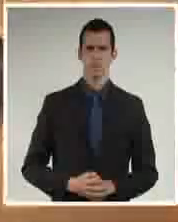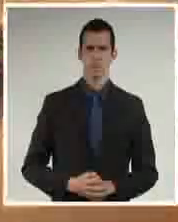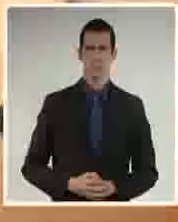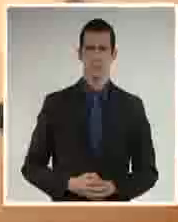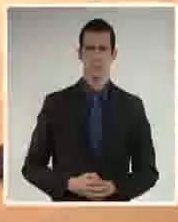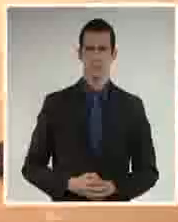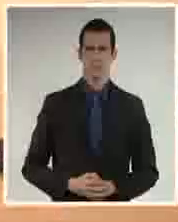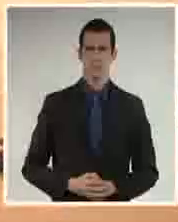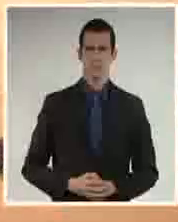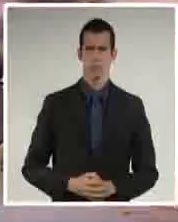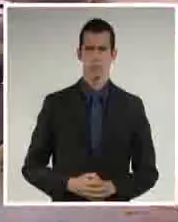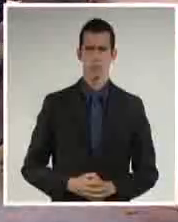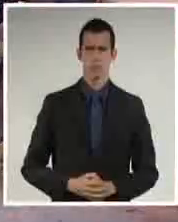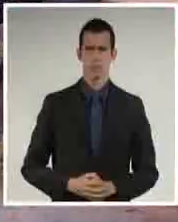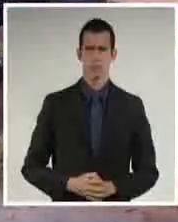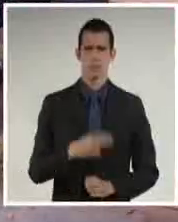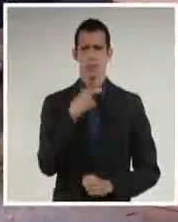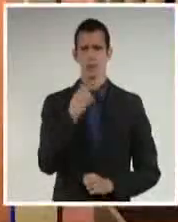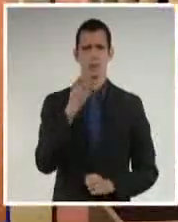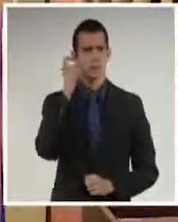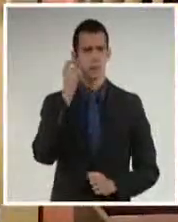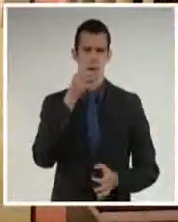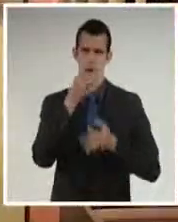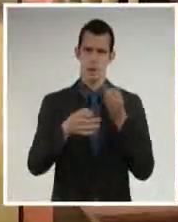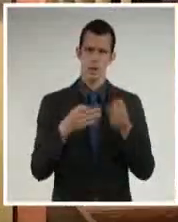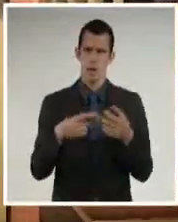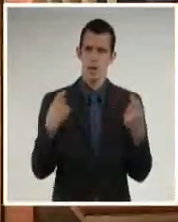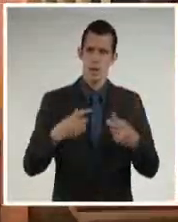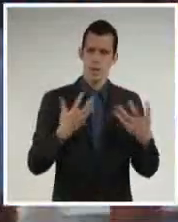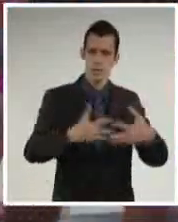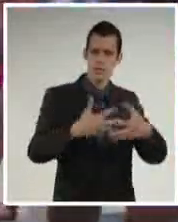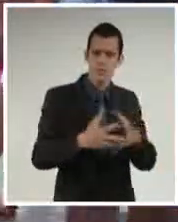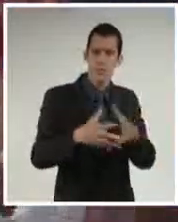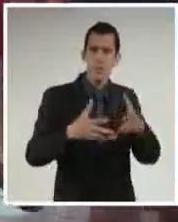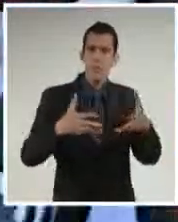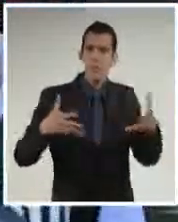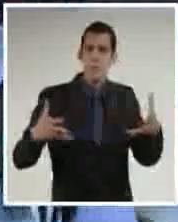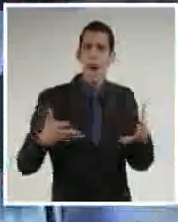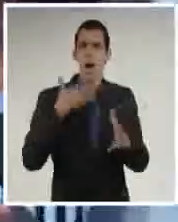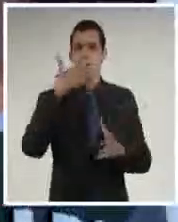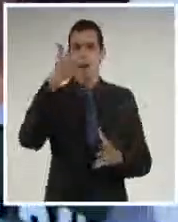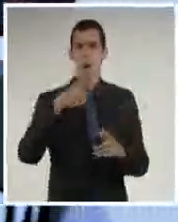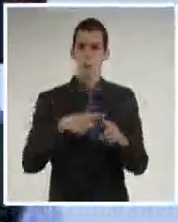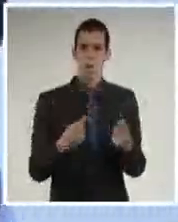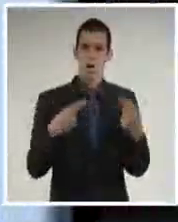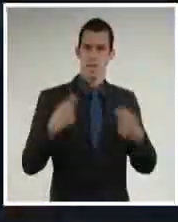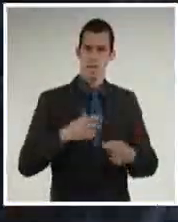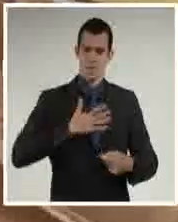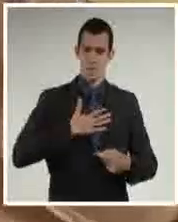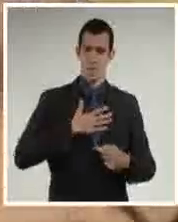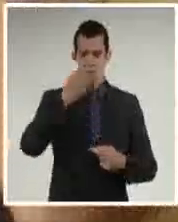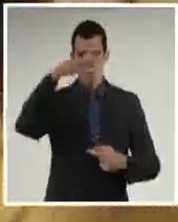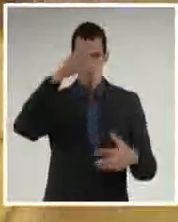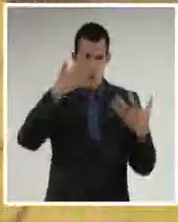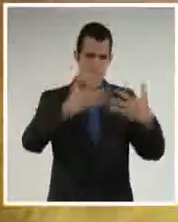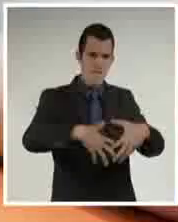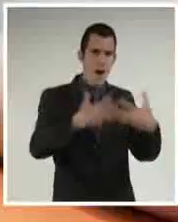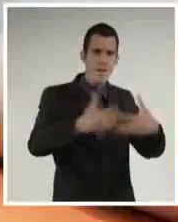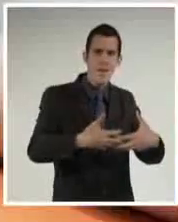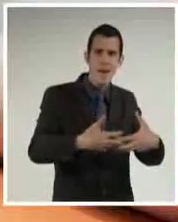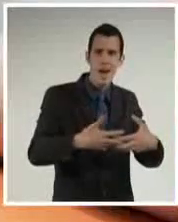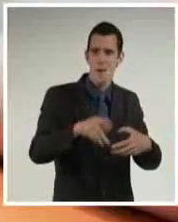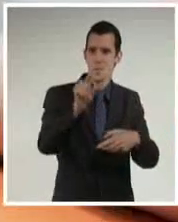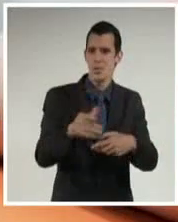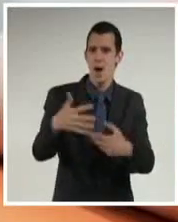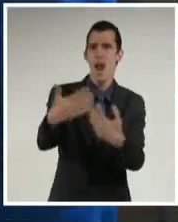Incrementar la producción de bienes y servicios es uno de los caminos para enfrentar la inflación que impacta hoy la vida de cada cubano. A pesar de la